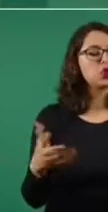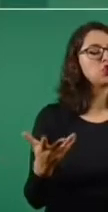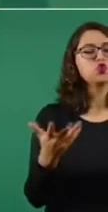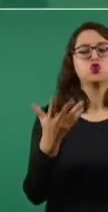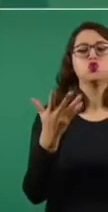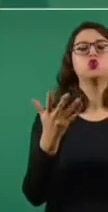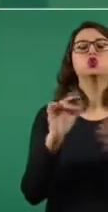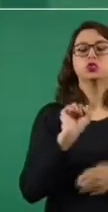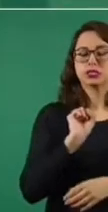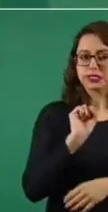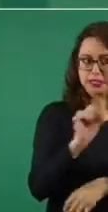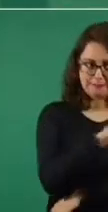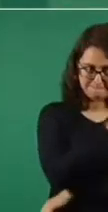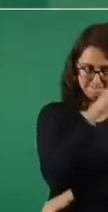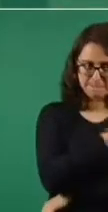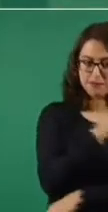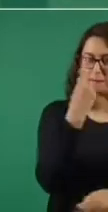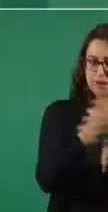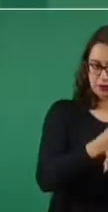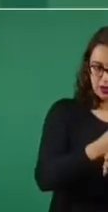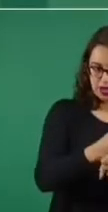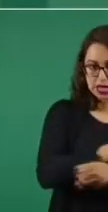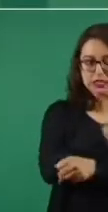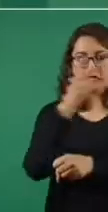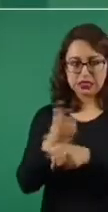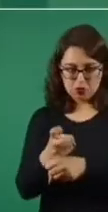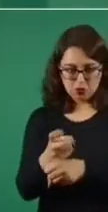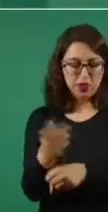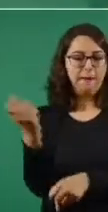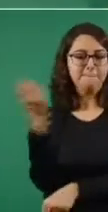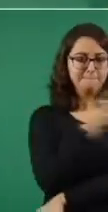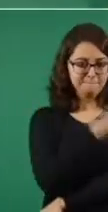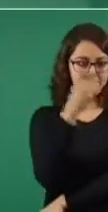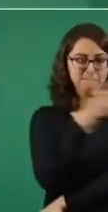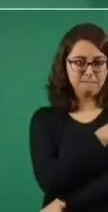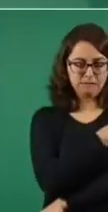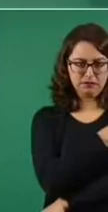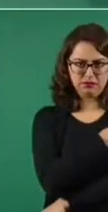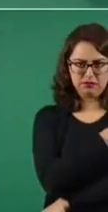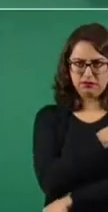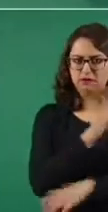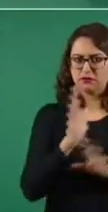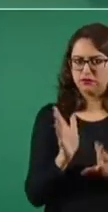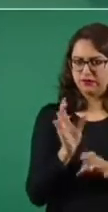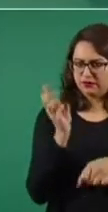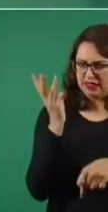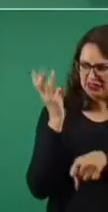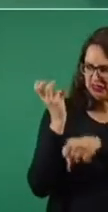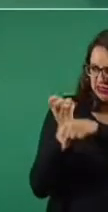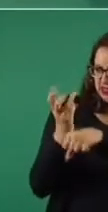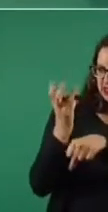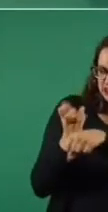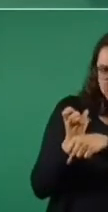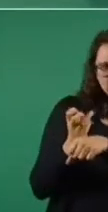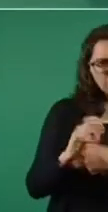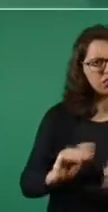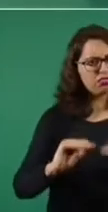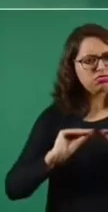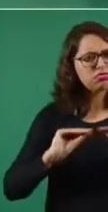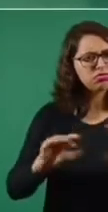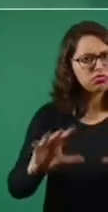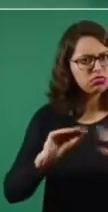hay una importante intención en la narrativa pública de que se ponga la dosis de refuerzo,